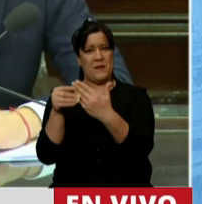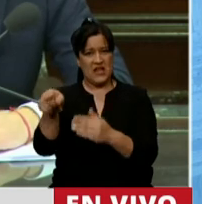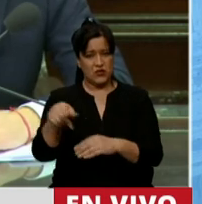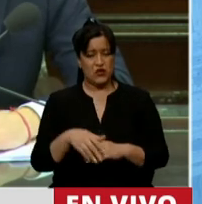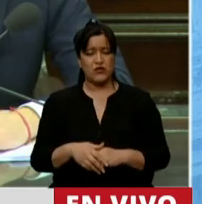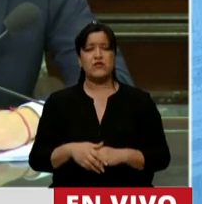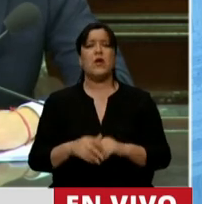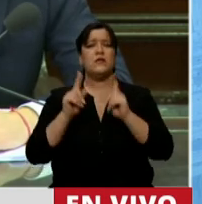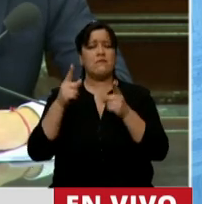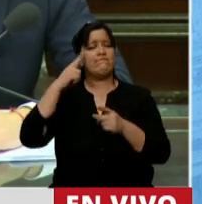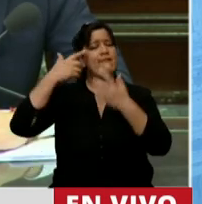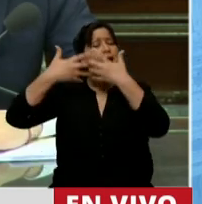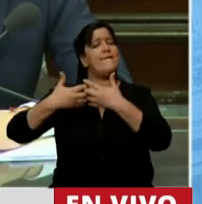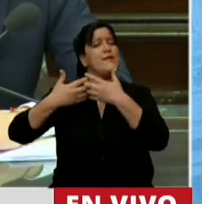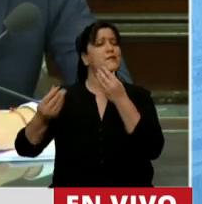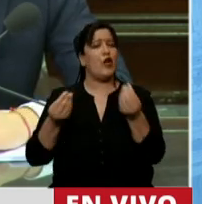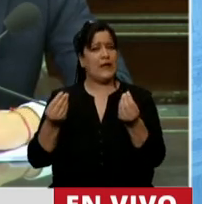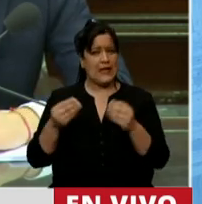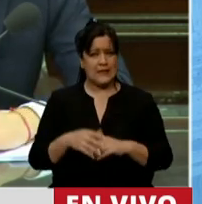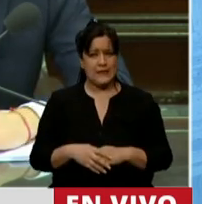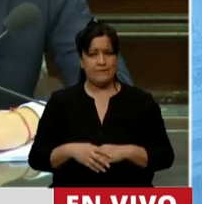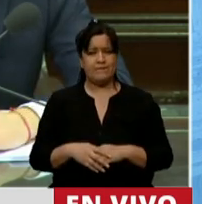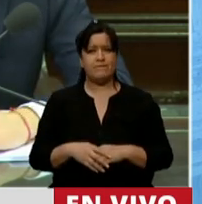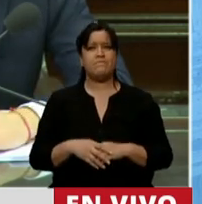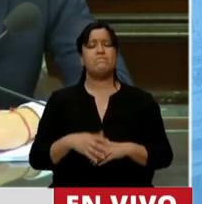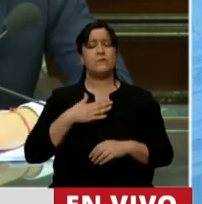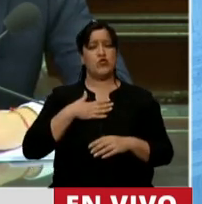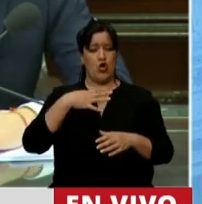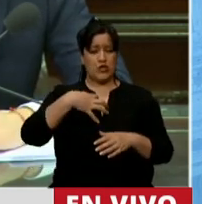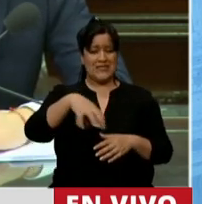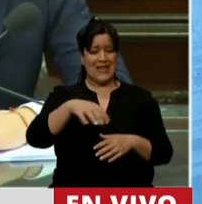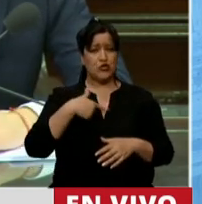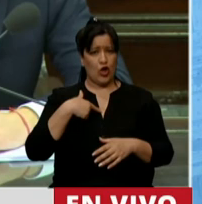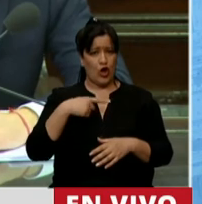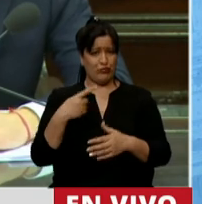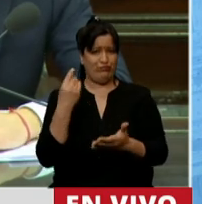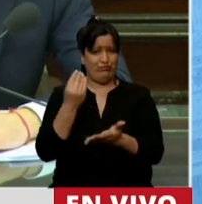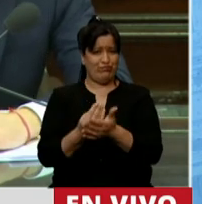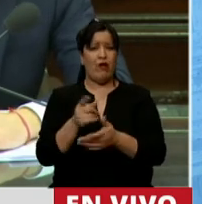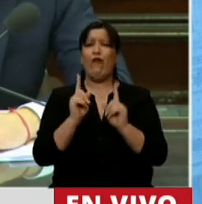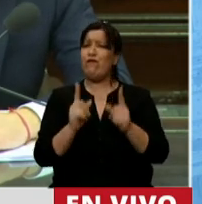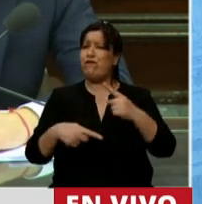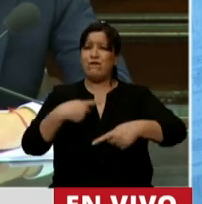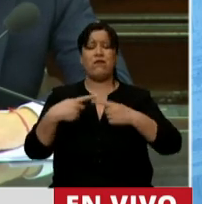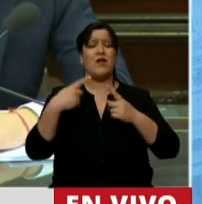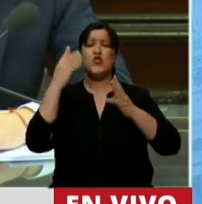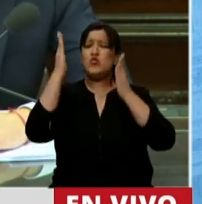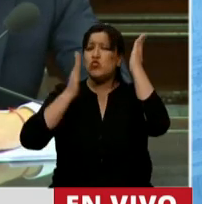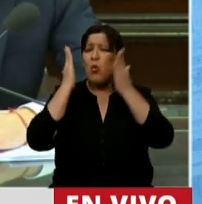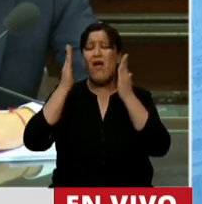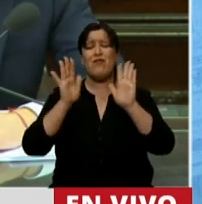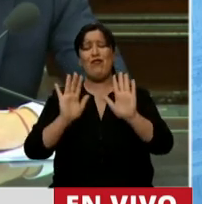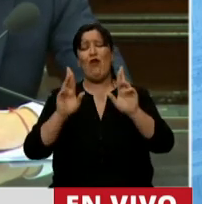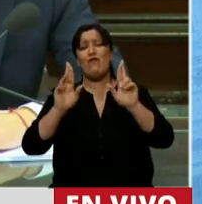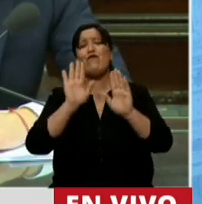última reflexión es que el sector que yo repasiento quiere seguir teniendo sueños, esperanza